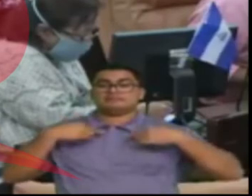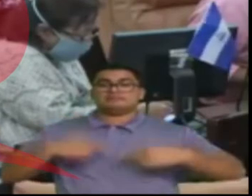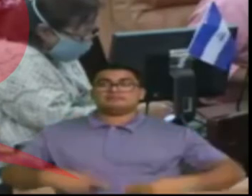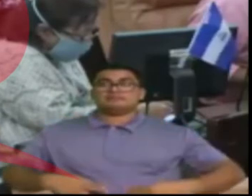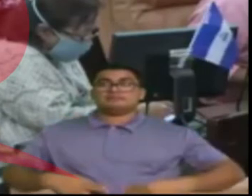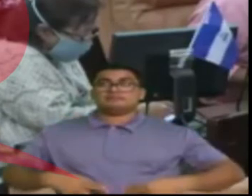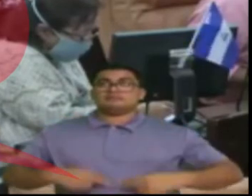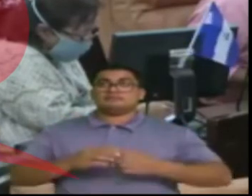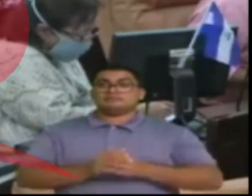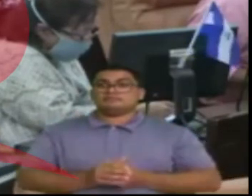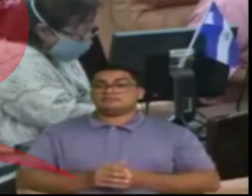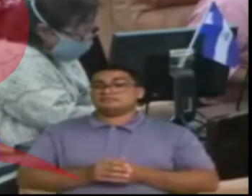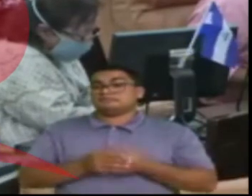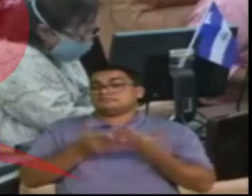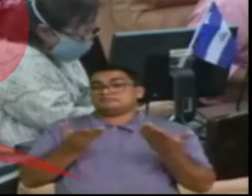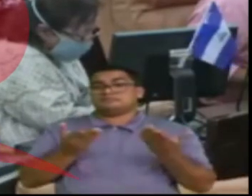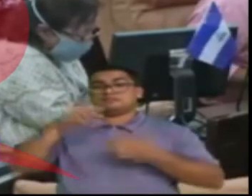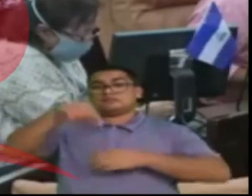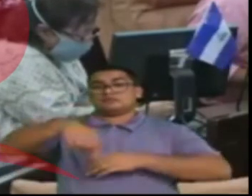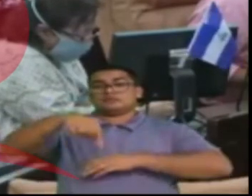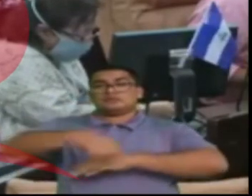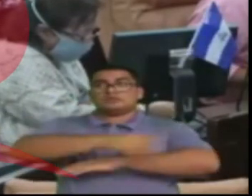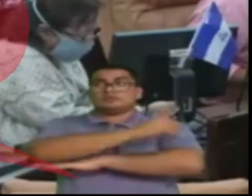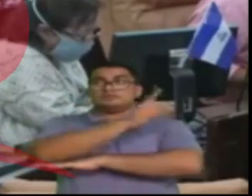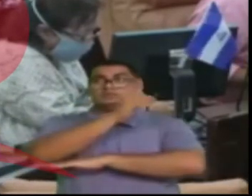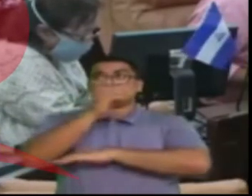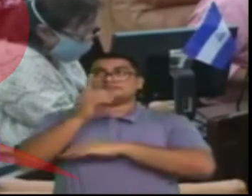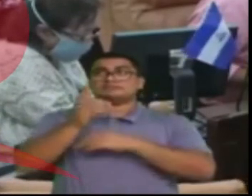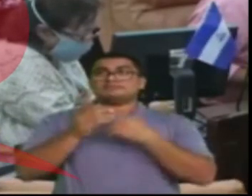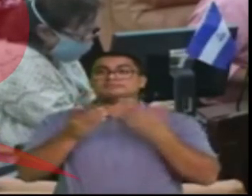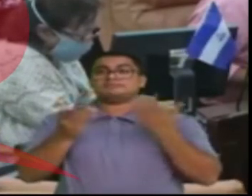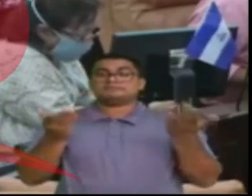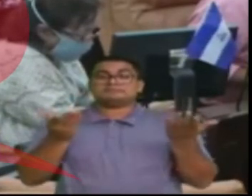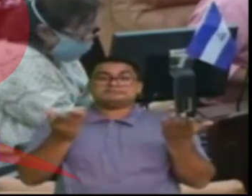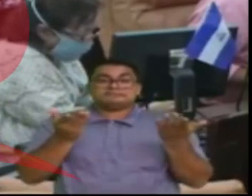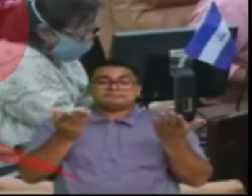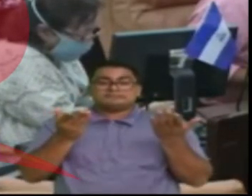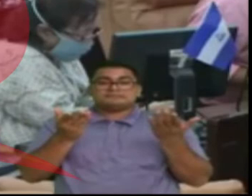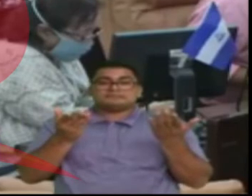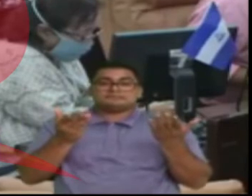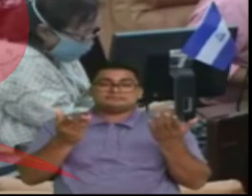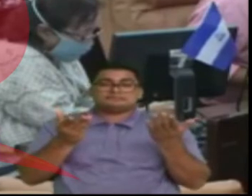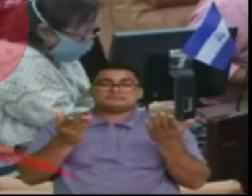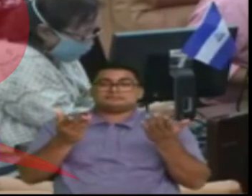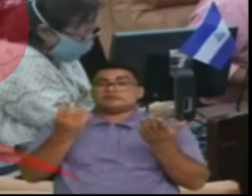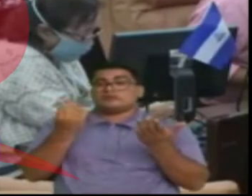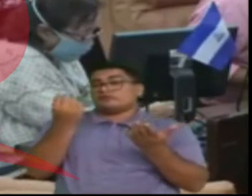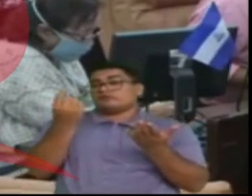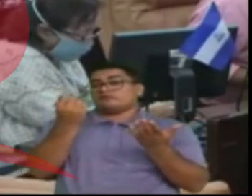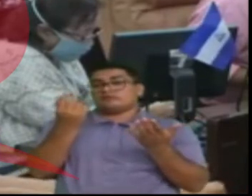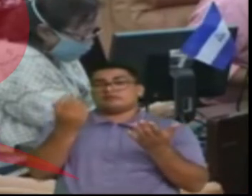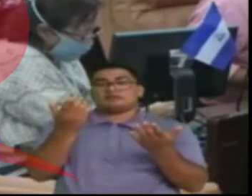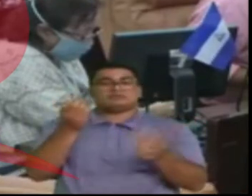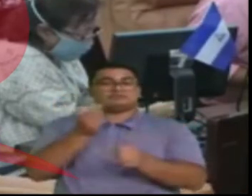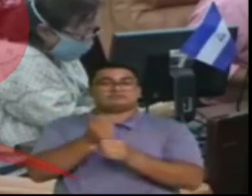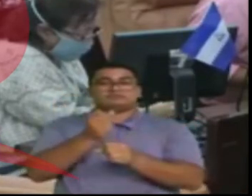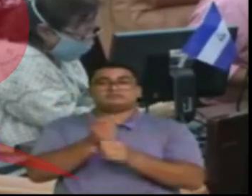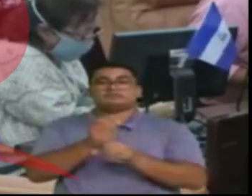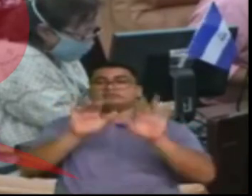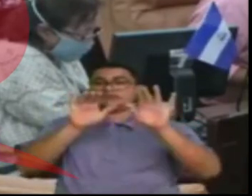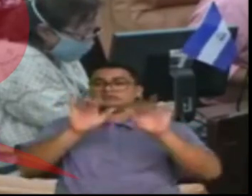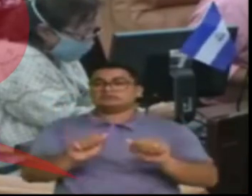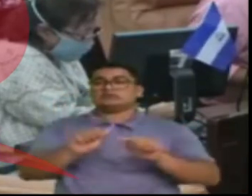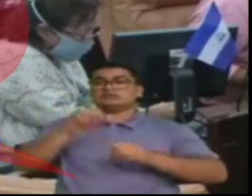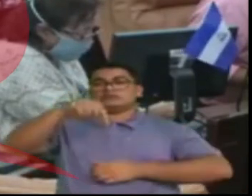Gualmaro Gutiérrez calificó a los diputados que se opusieron como personas con mentalidad escasa y retrógrada, y justificó la ley